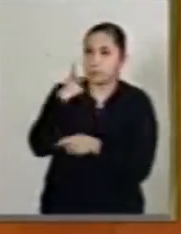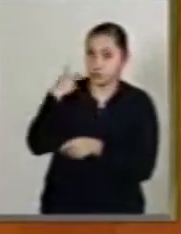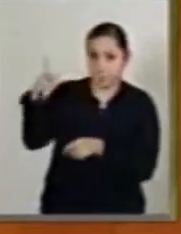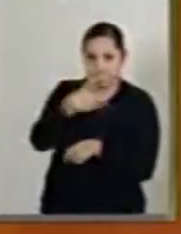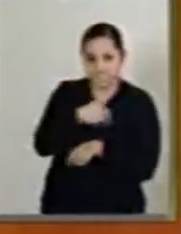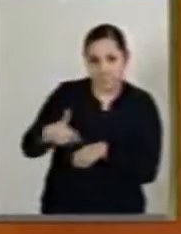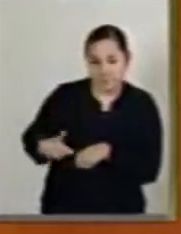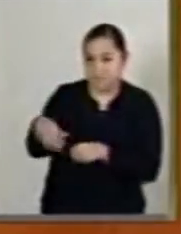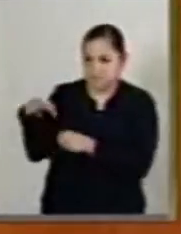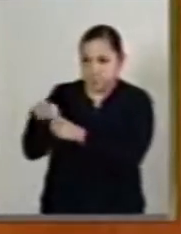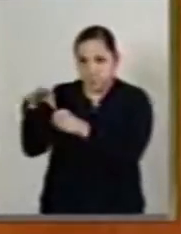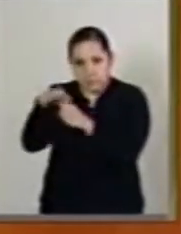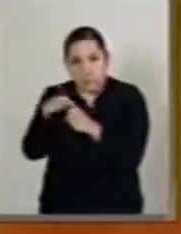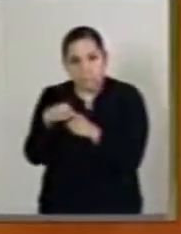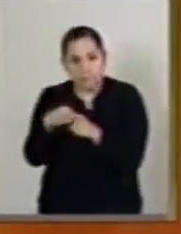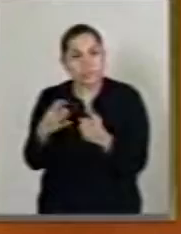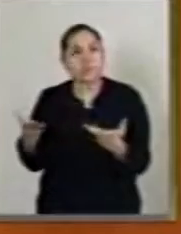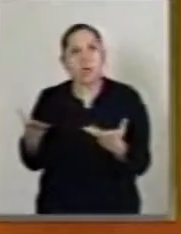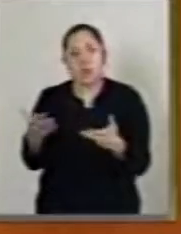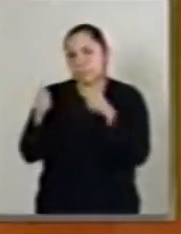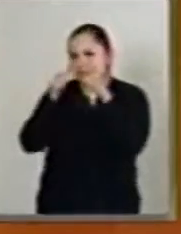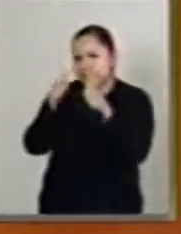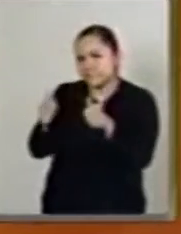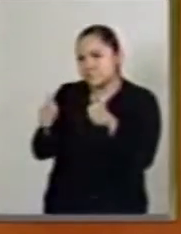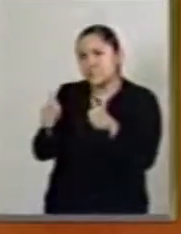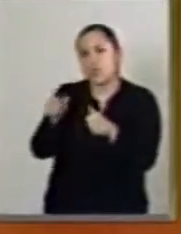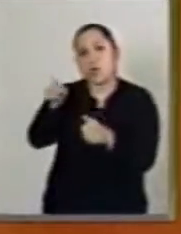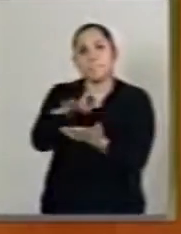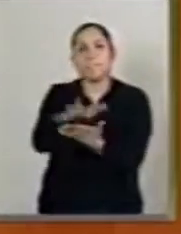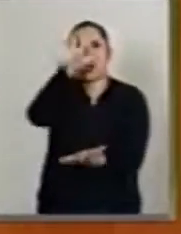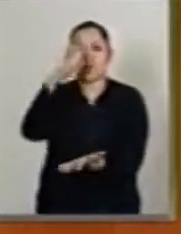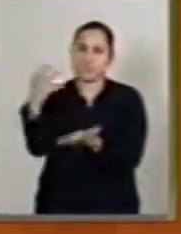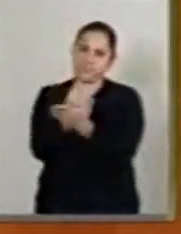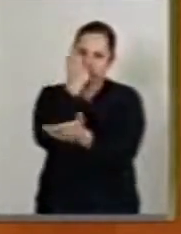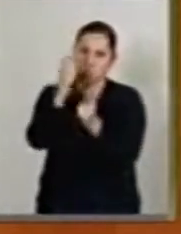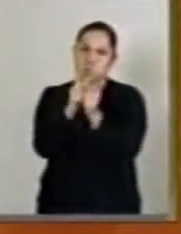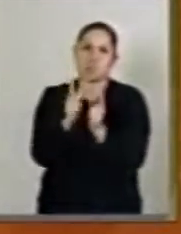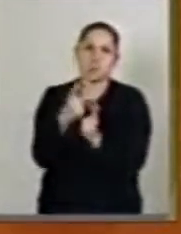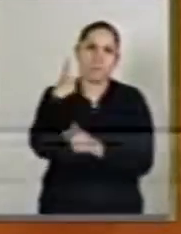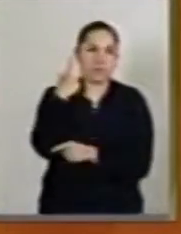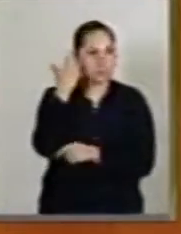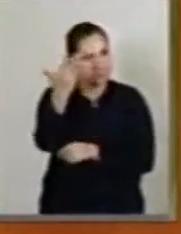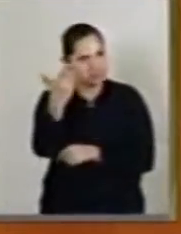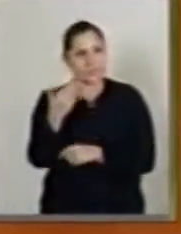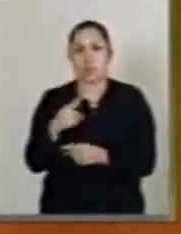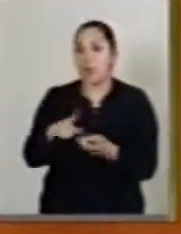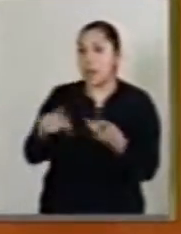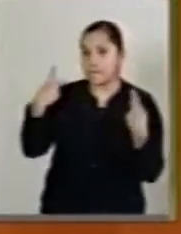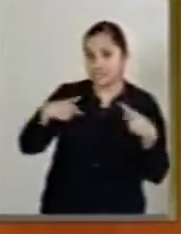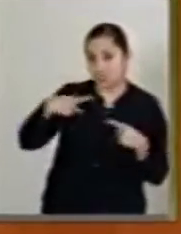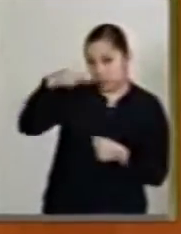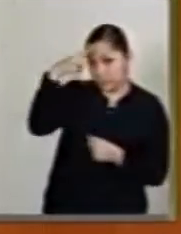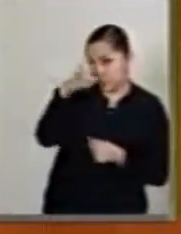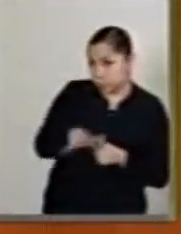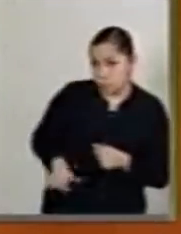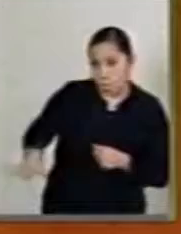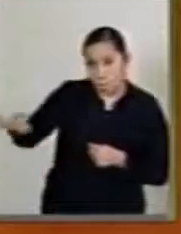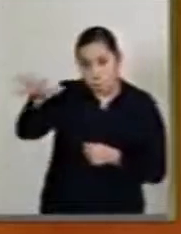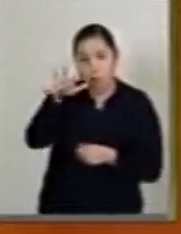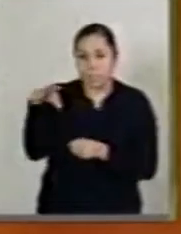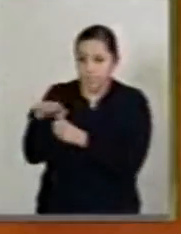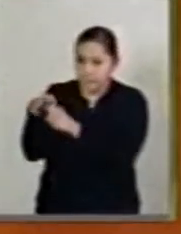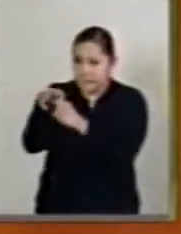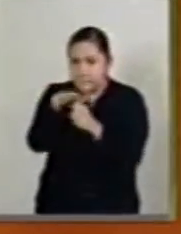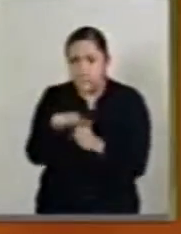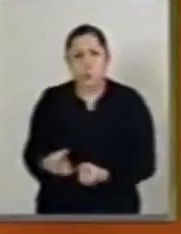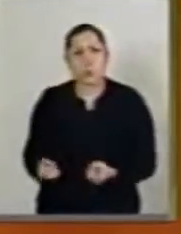trata de los ciudadanos exigiendo transparencia, ahí no. Ahí el veto, la facultad constitucional,